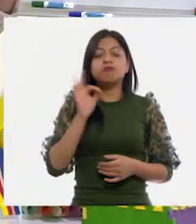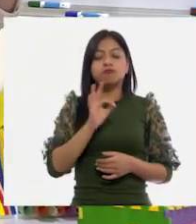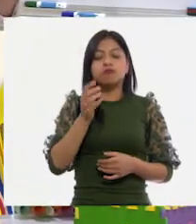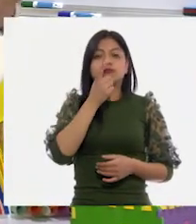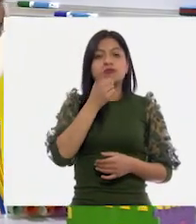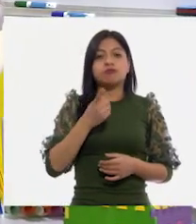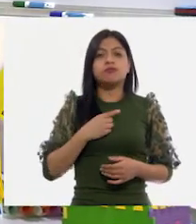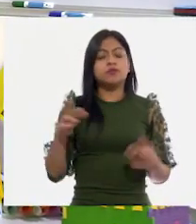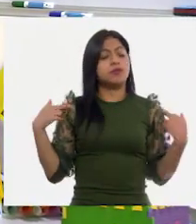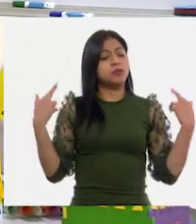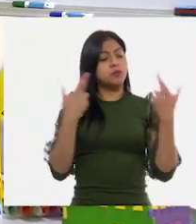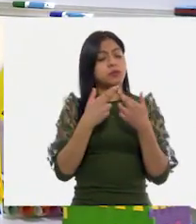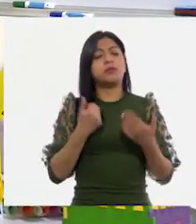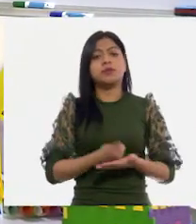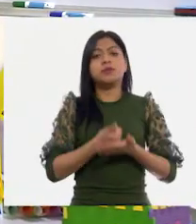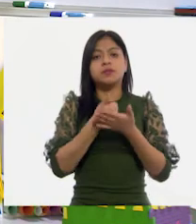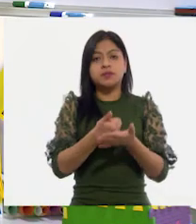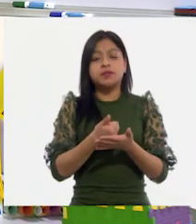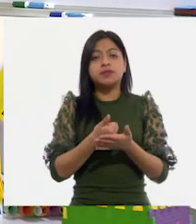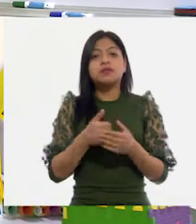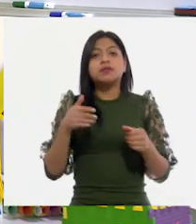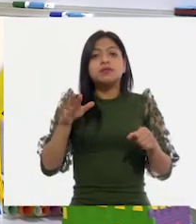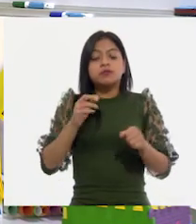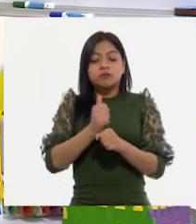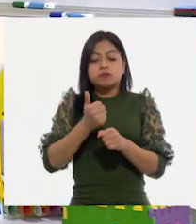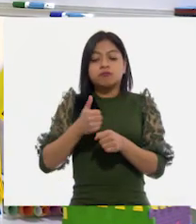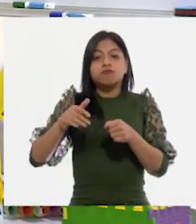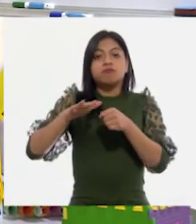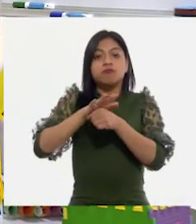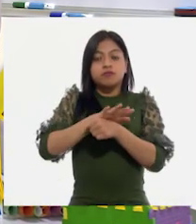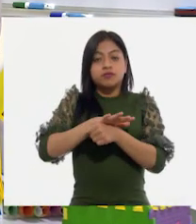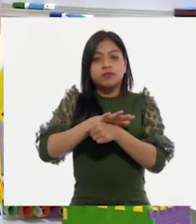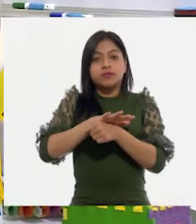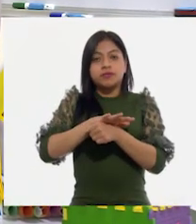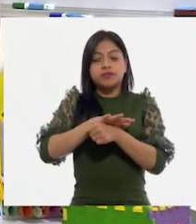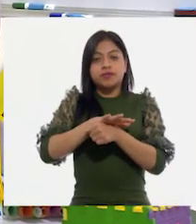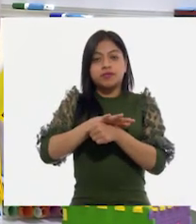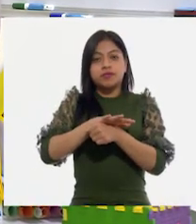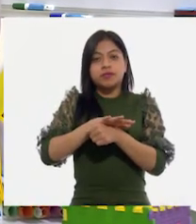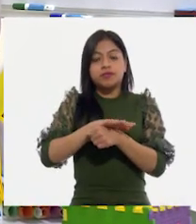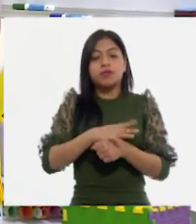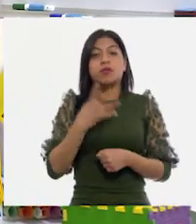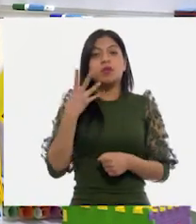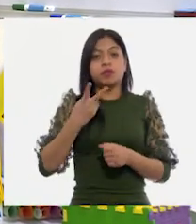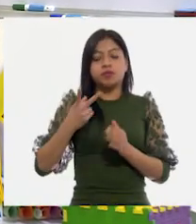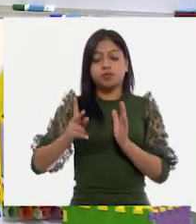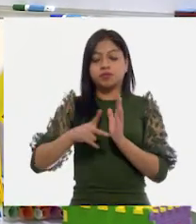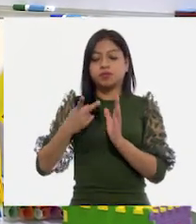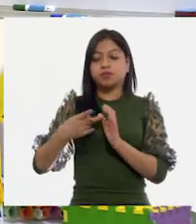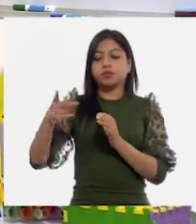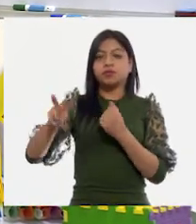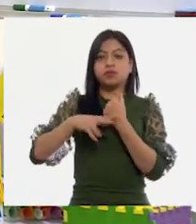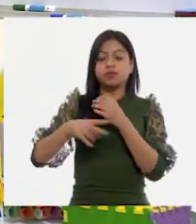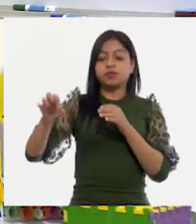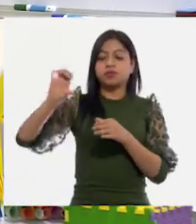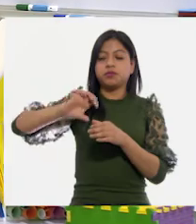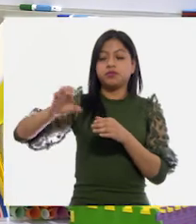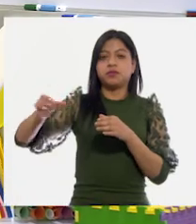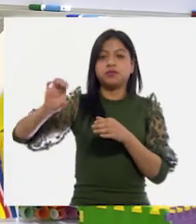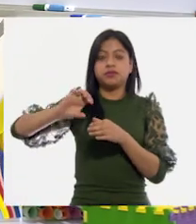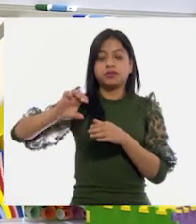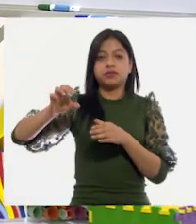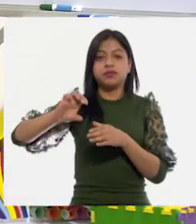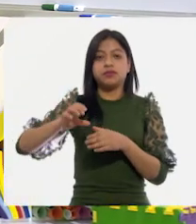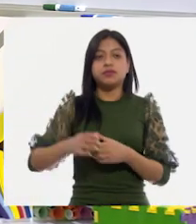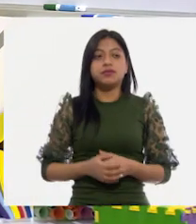maestra, ayúdame a llenar la botella, y con cuatro vasos se llena. Pero yo no sabía